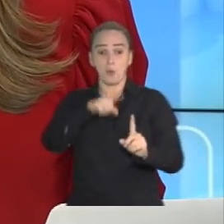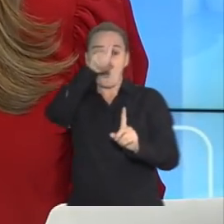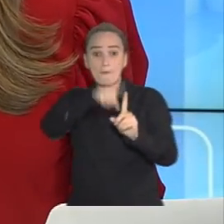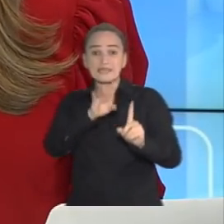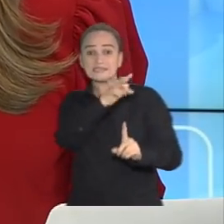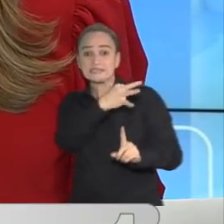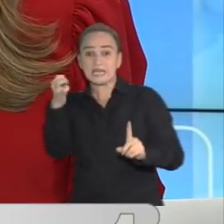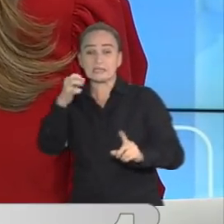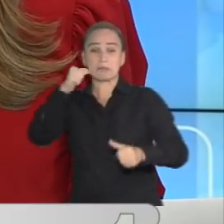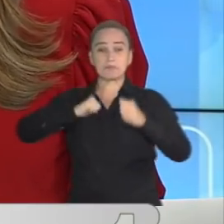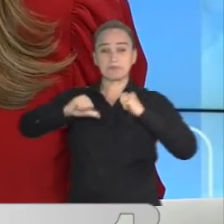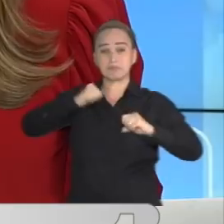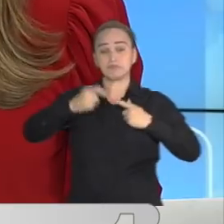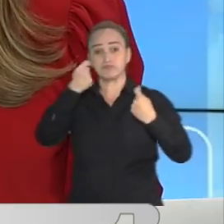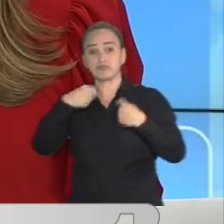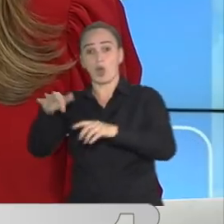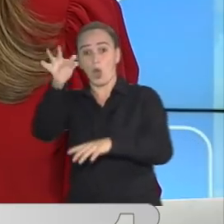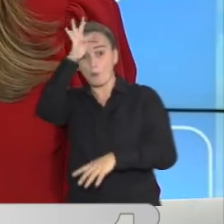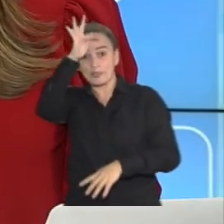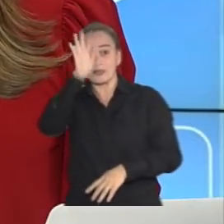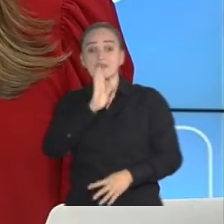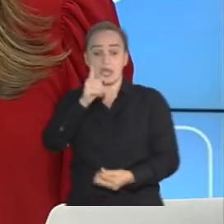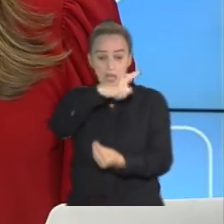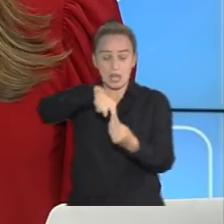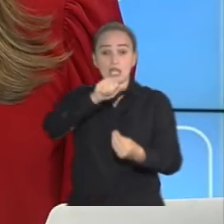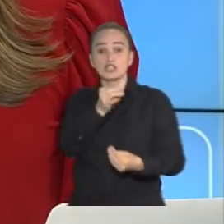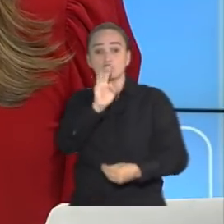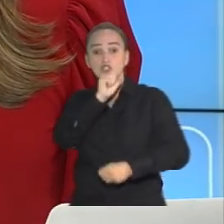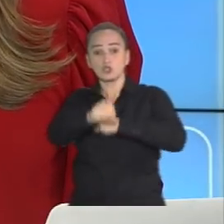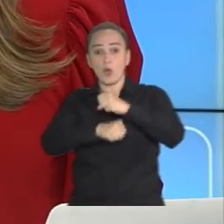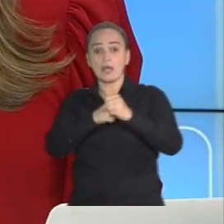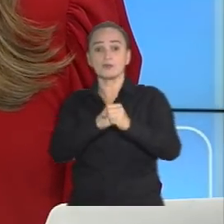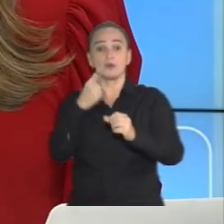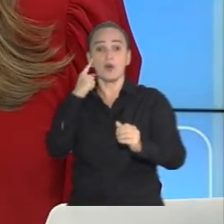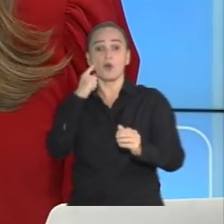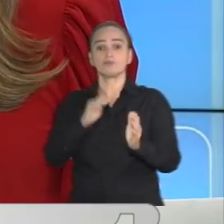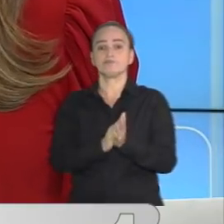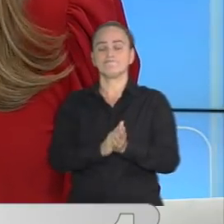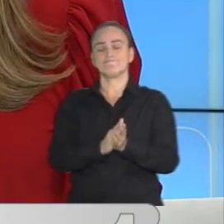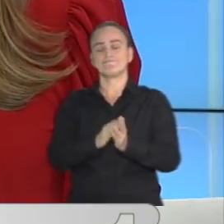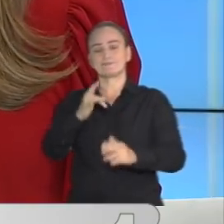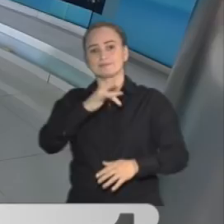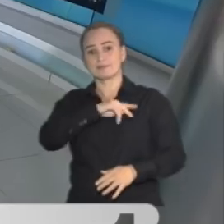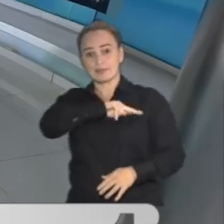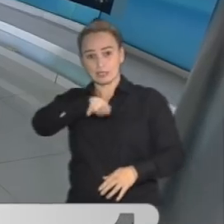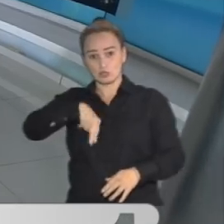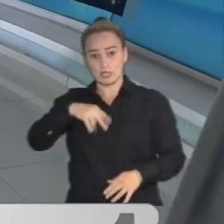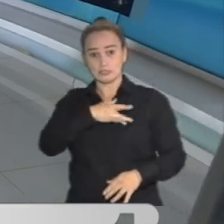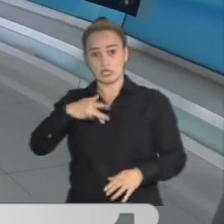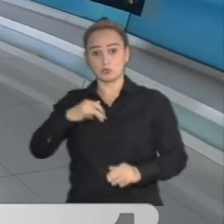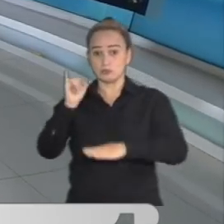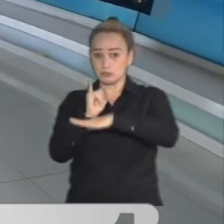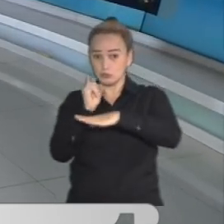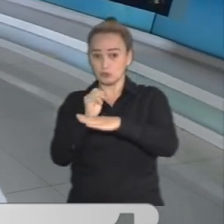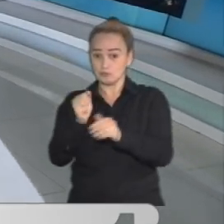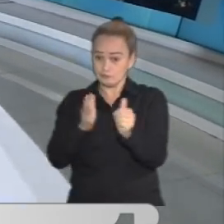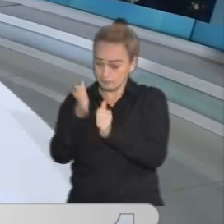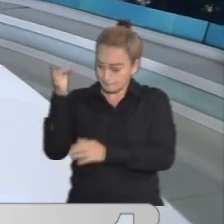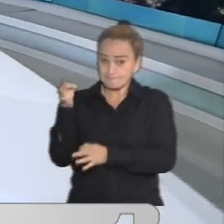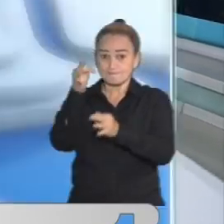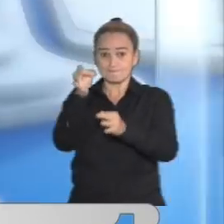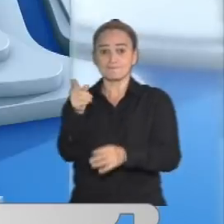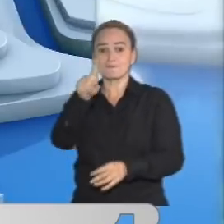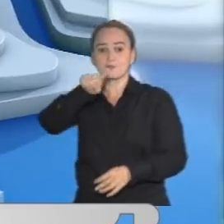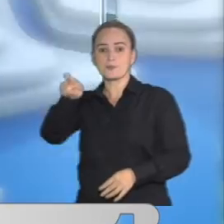lesionados y más de 100 heridos son menores de edad, según un informe del Instituto Nacional de Salud. Estilo Engas tiene el reporte. Stick, buenos días.